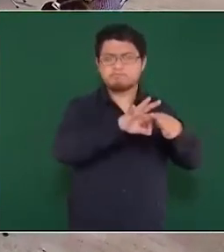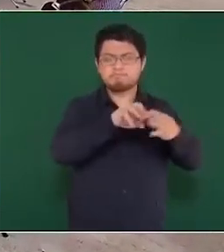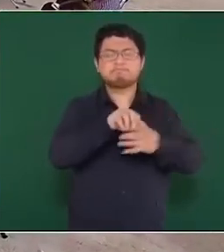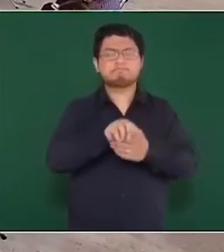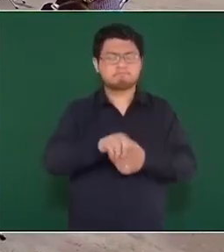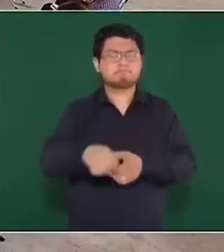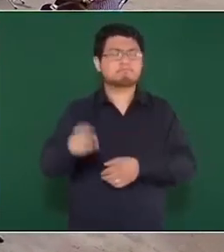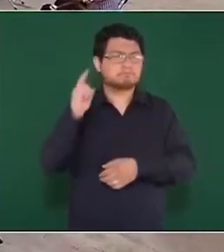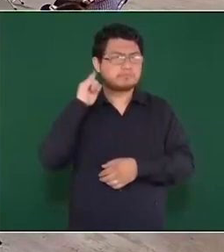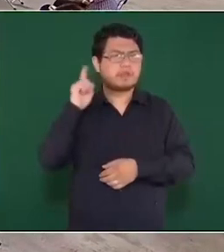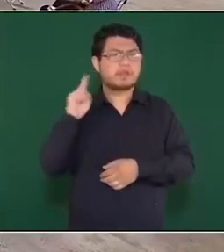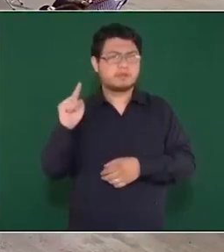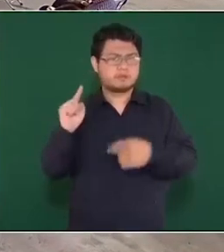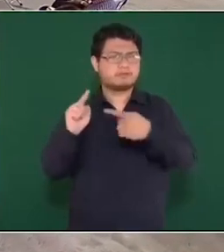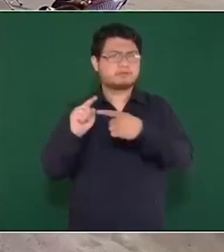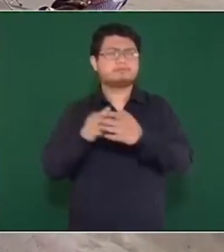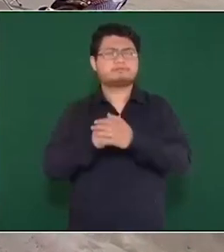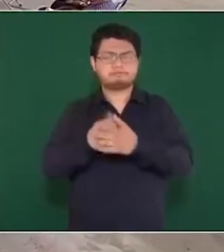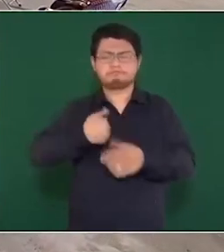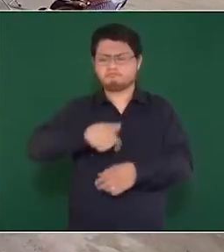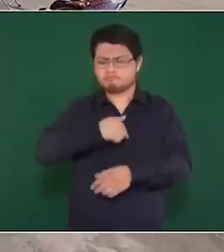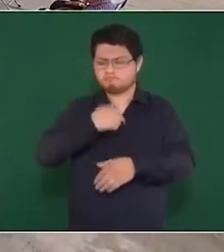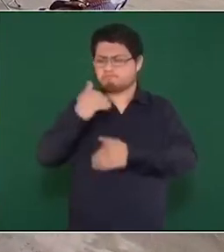y se ha ido avanzando,